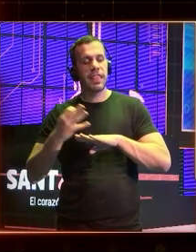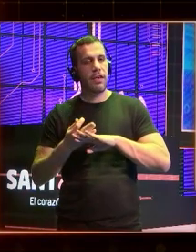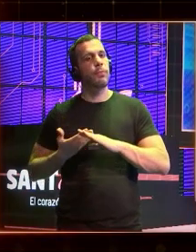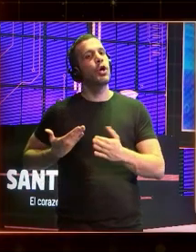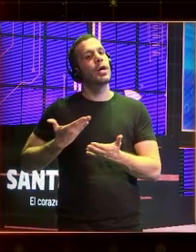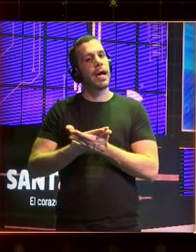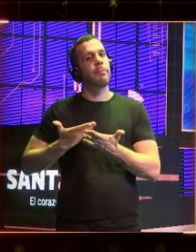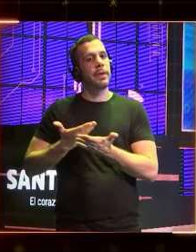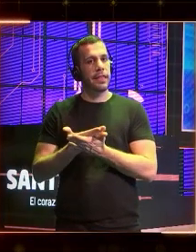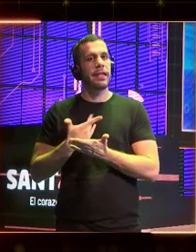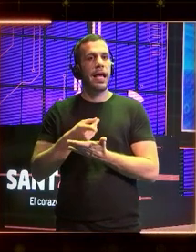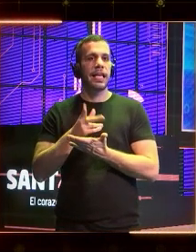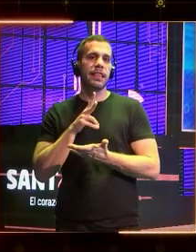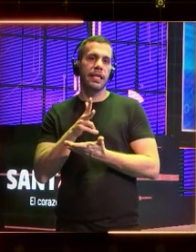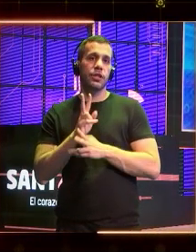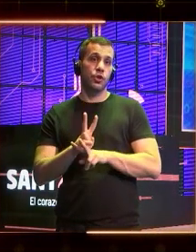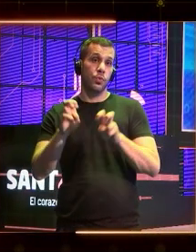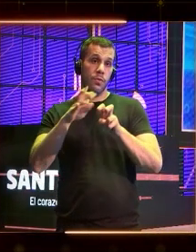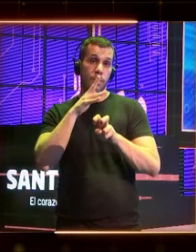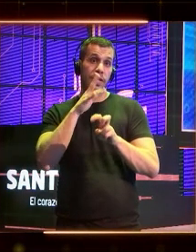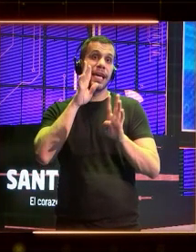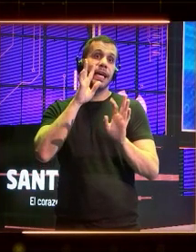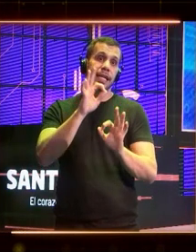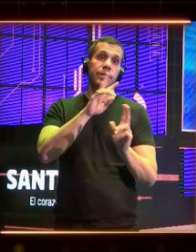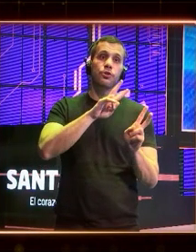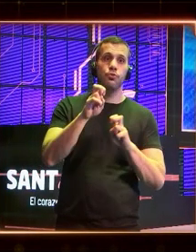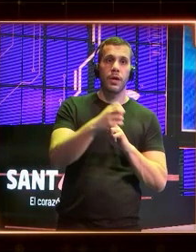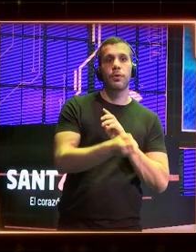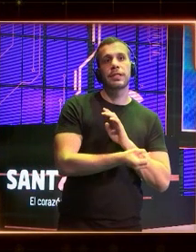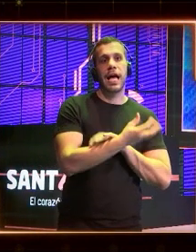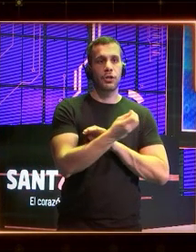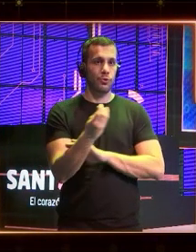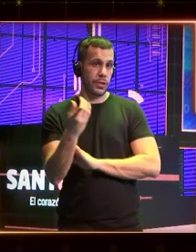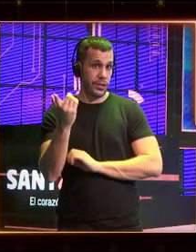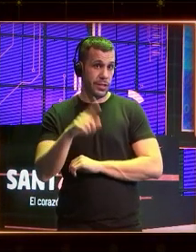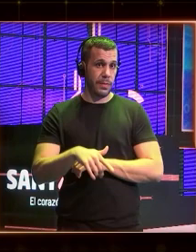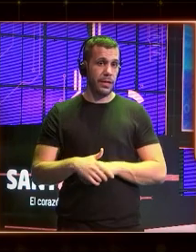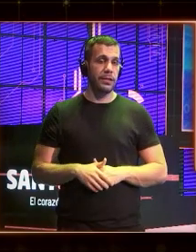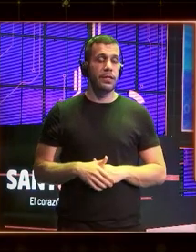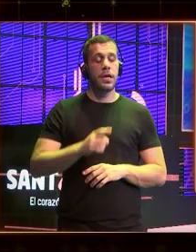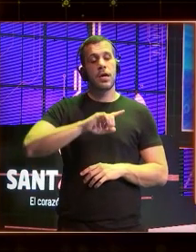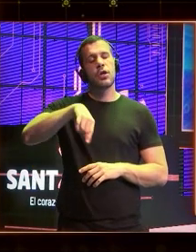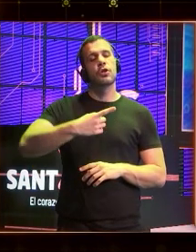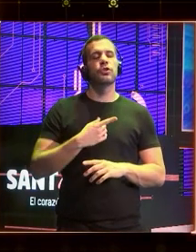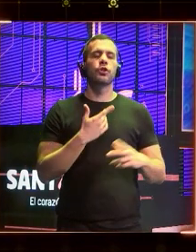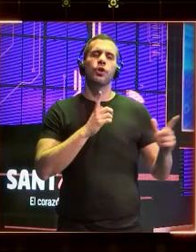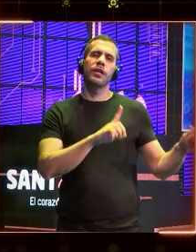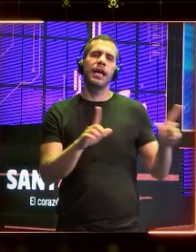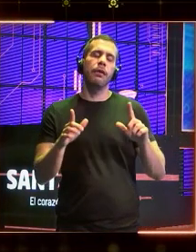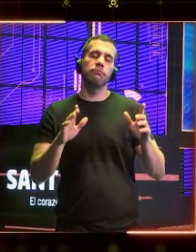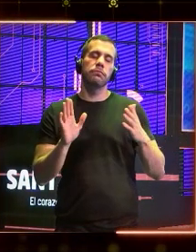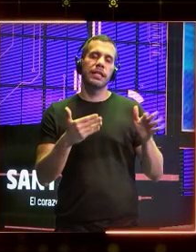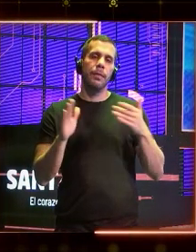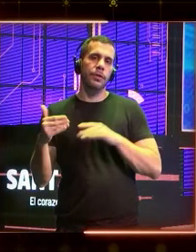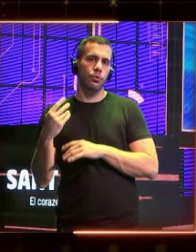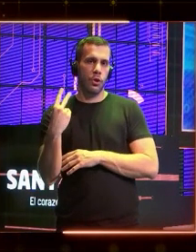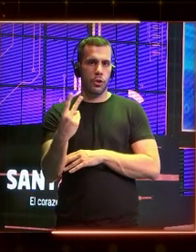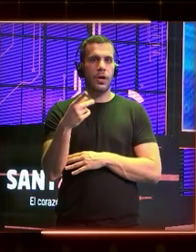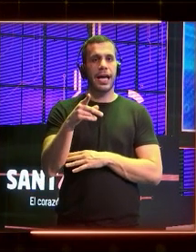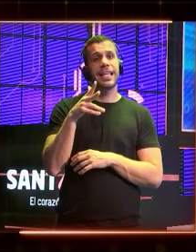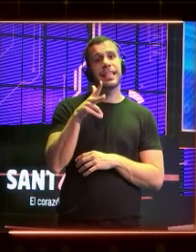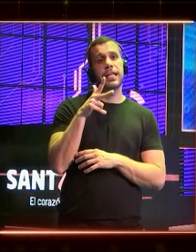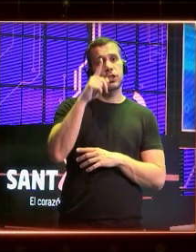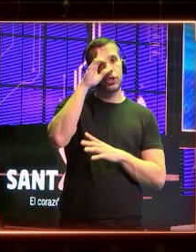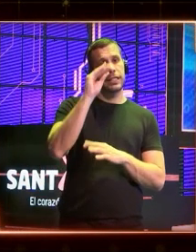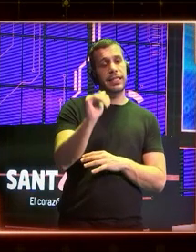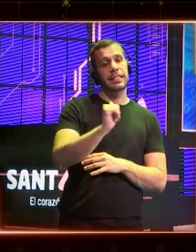porque había nuevas realidades generadas, riesgos. Y nos dedicamos a dos grandes nuevos capítulos que era el derecho sobre la inteligencia artificial y el